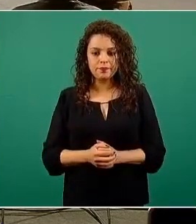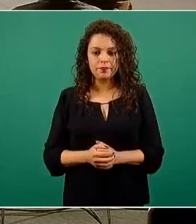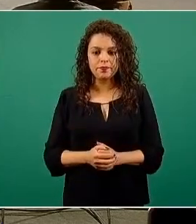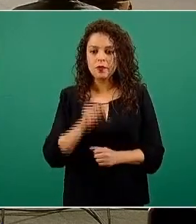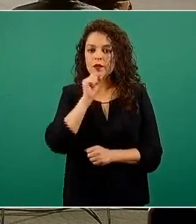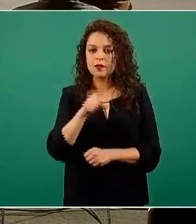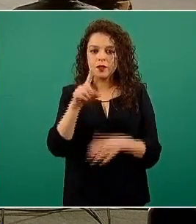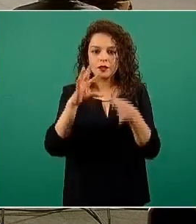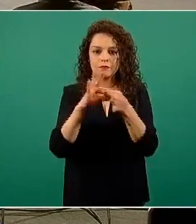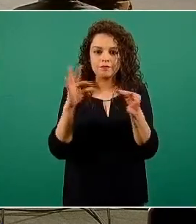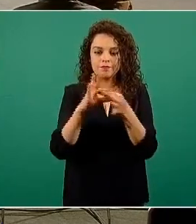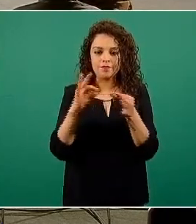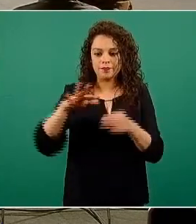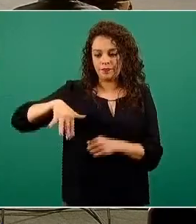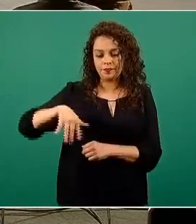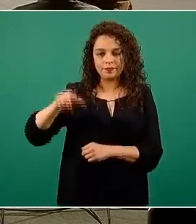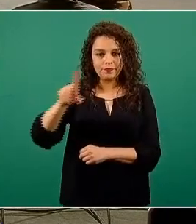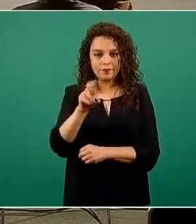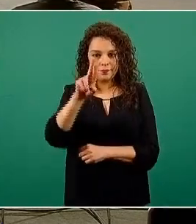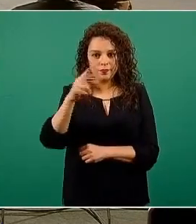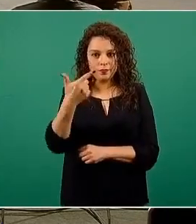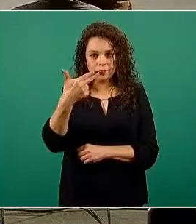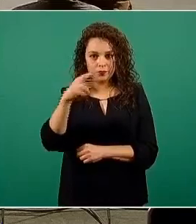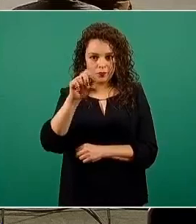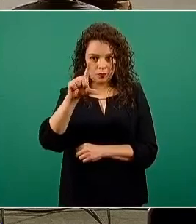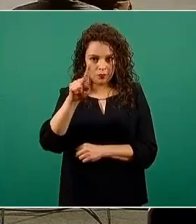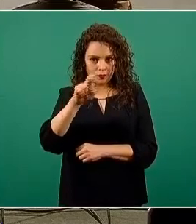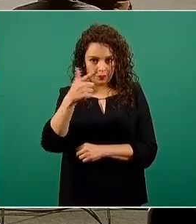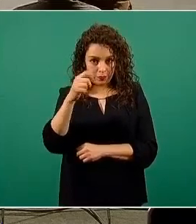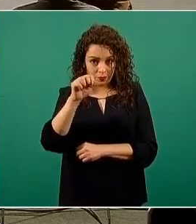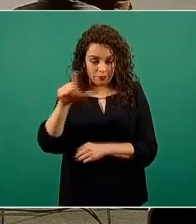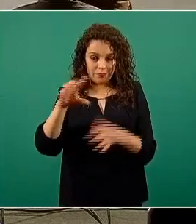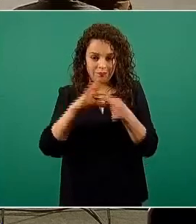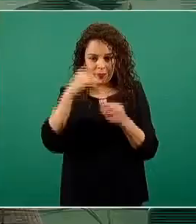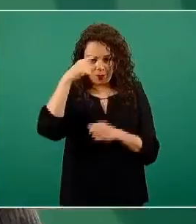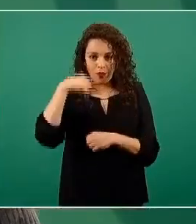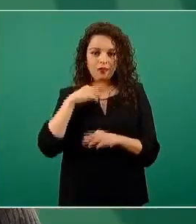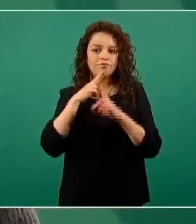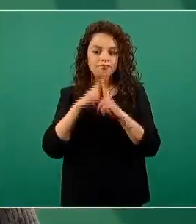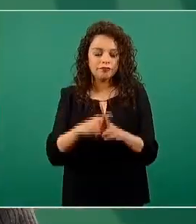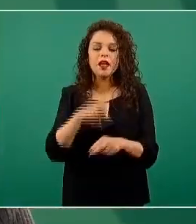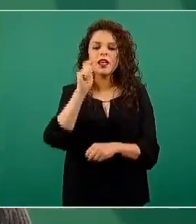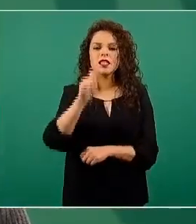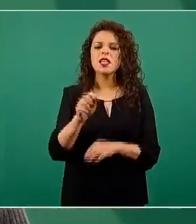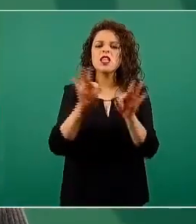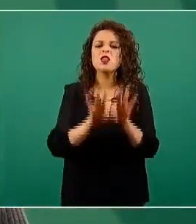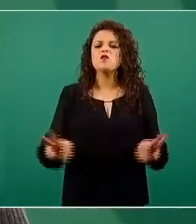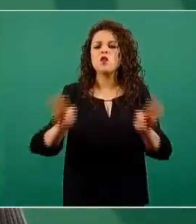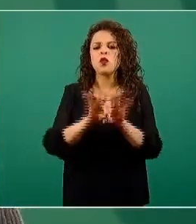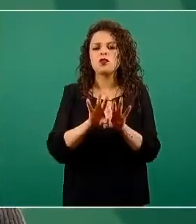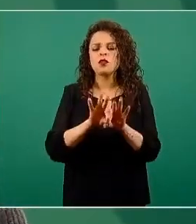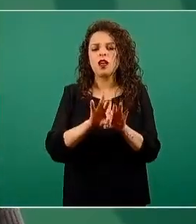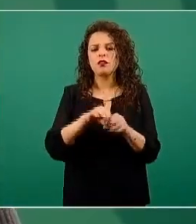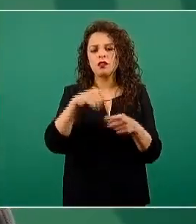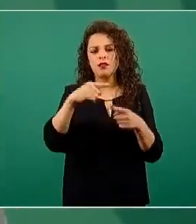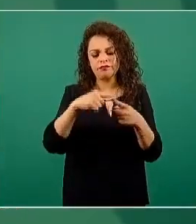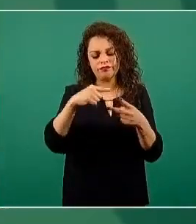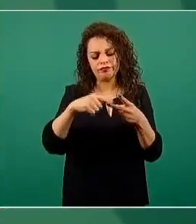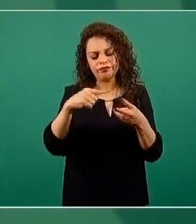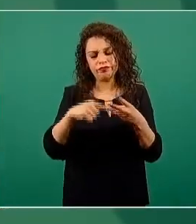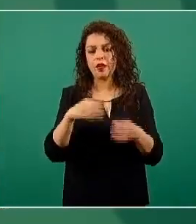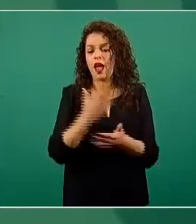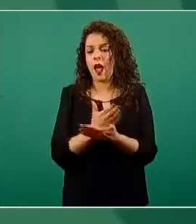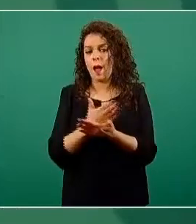López-Gatell, podríamos complementar que el acuerdo precisamente también de los puntos importantes que toca, además de